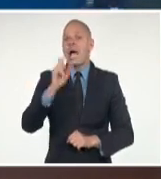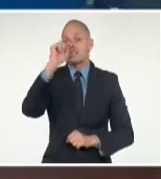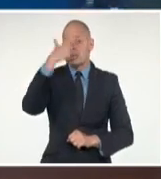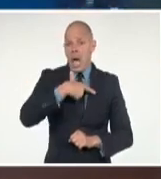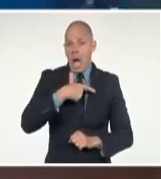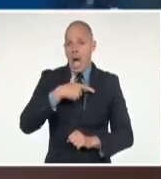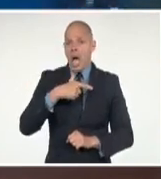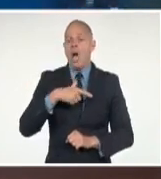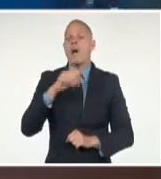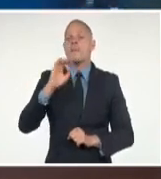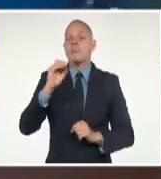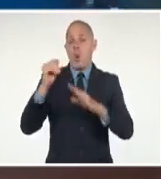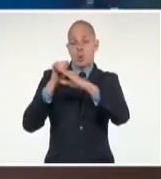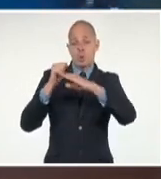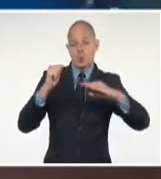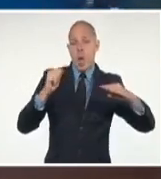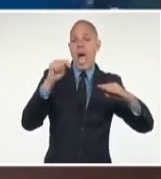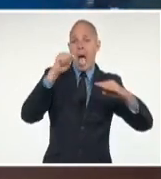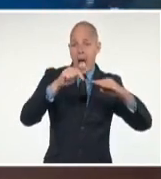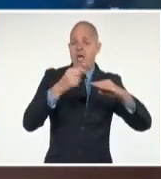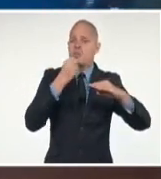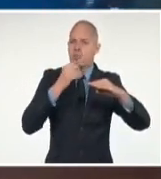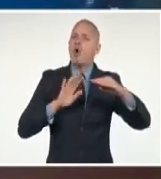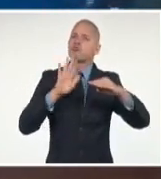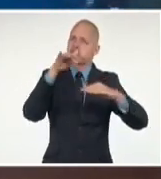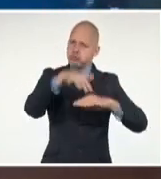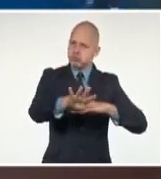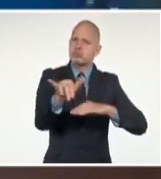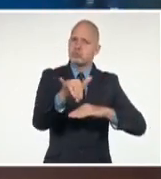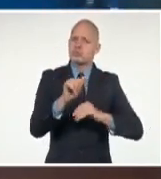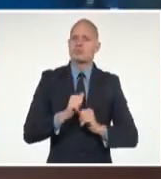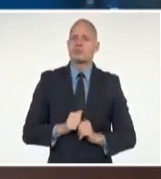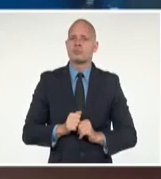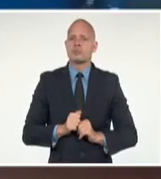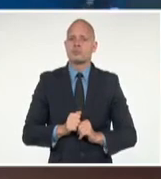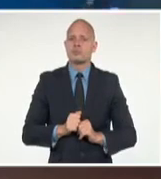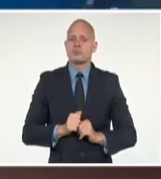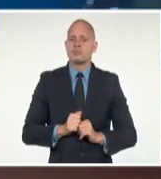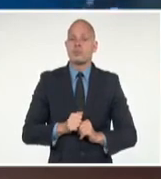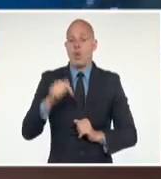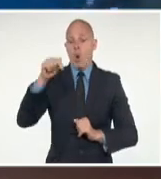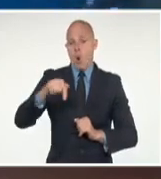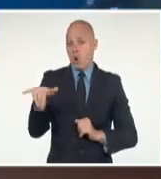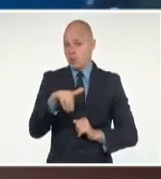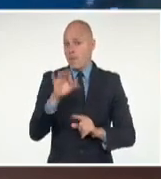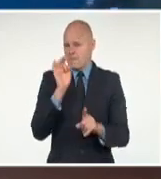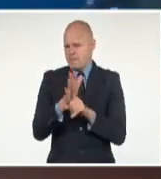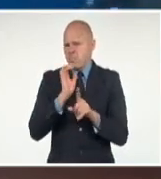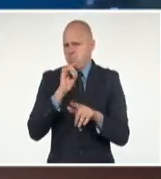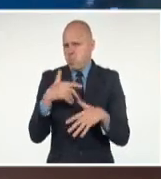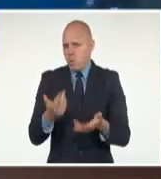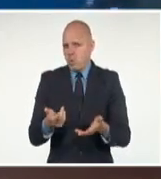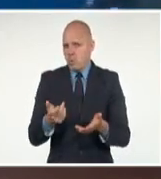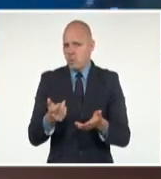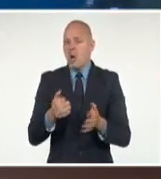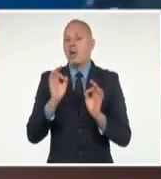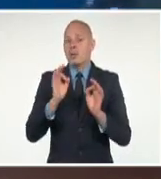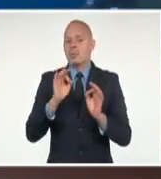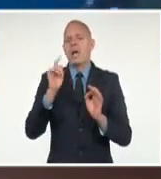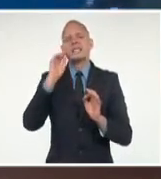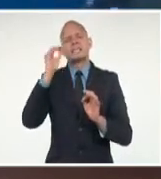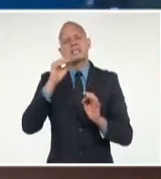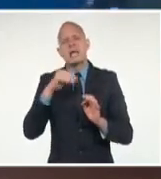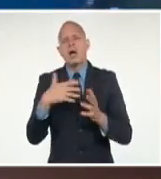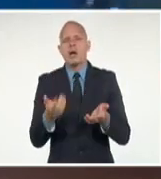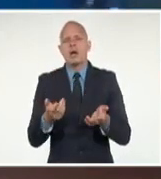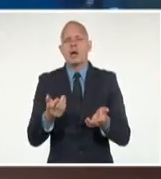a partir de la noche, se iniciarán marejadas en el litoral norte occidental. Puede haber